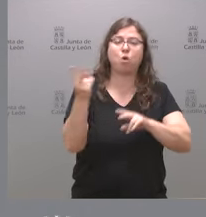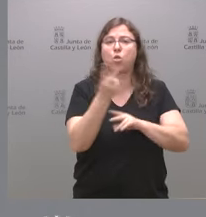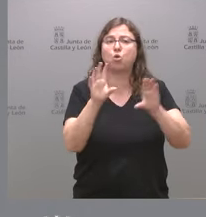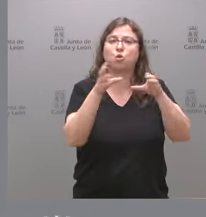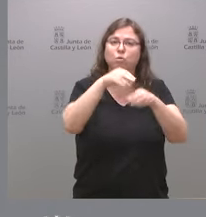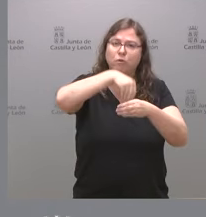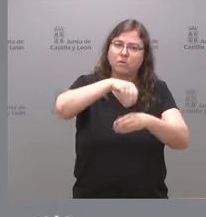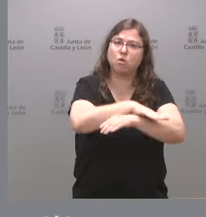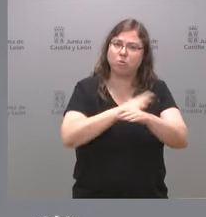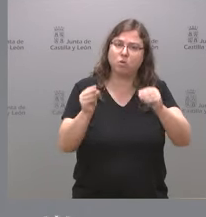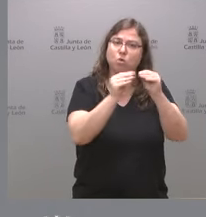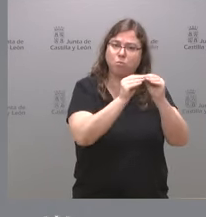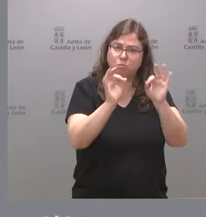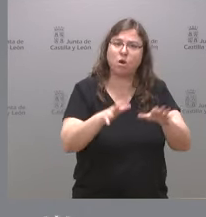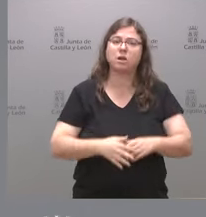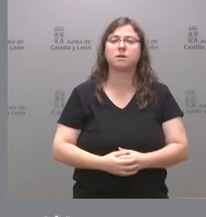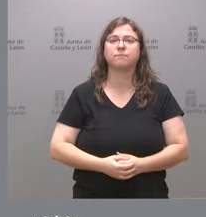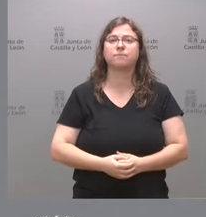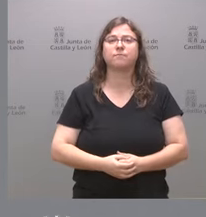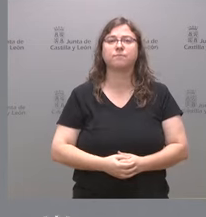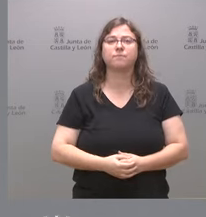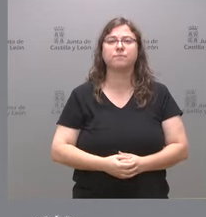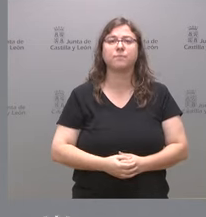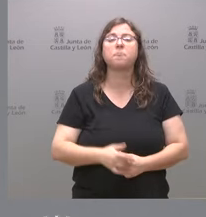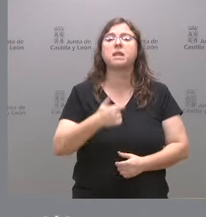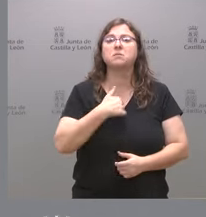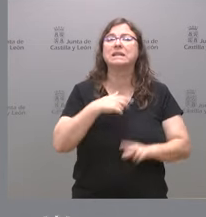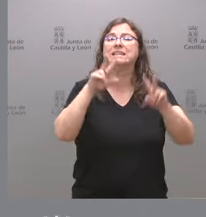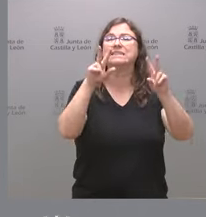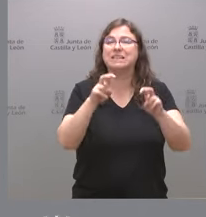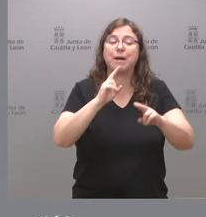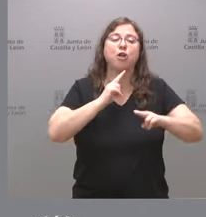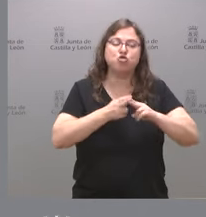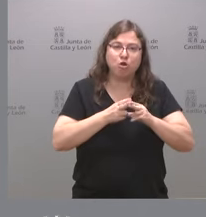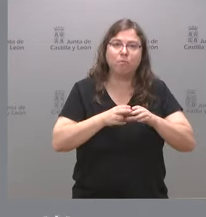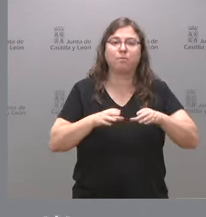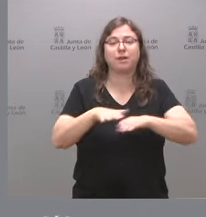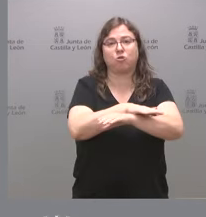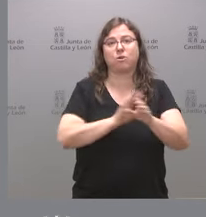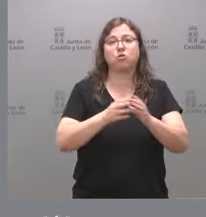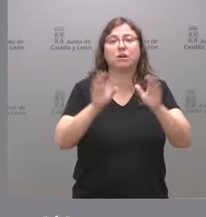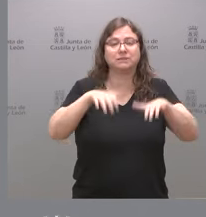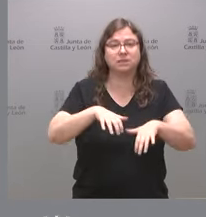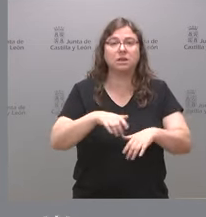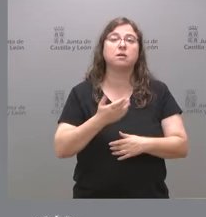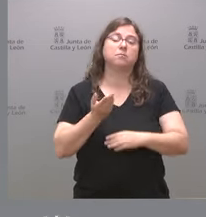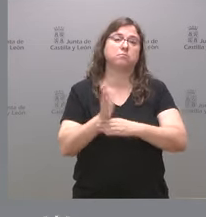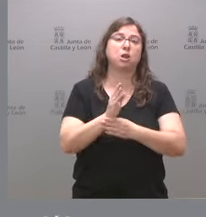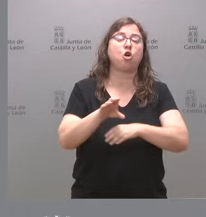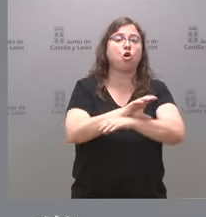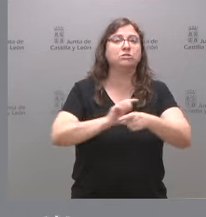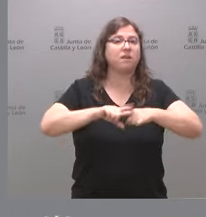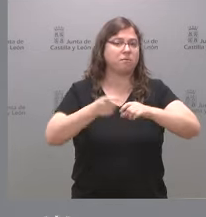partidos que integran el Gobierno. Es la posición que llevará en nombre del Gobierno de Castilla y León la Conferencia Sectorial la Consejera de Familia hablando de